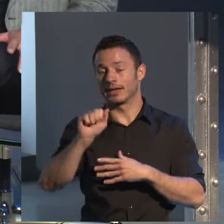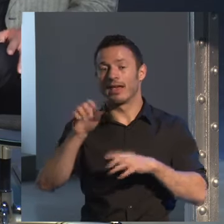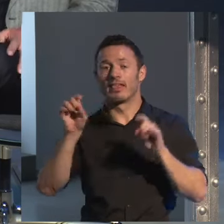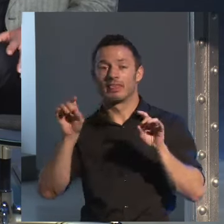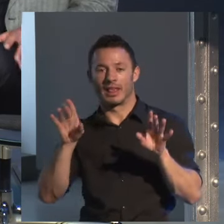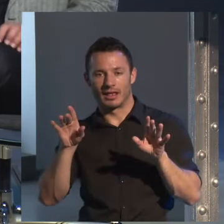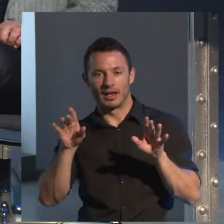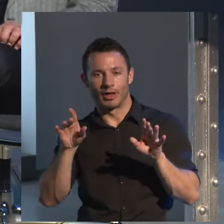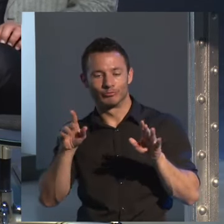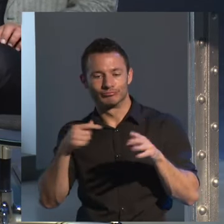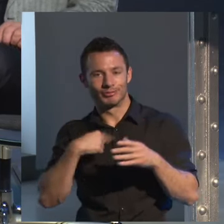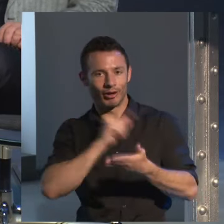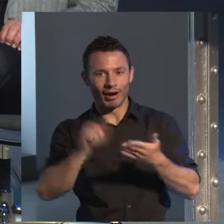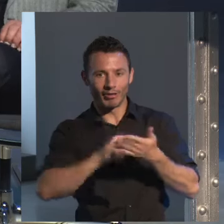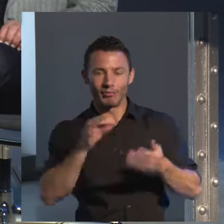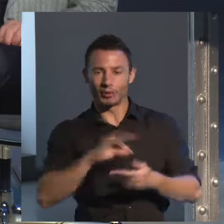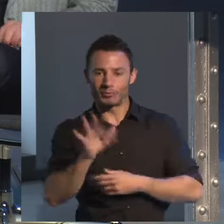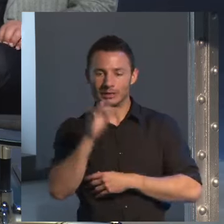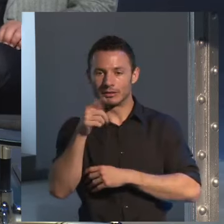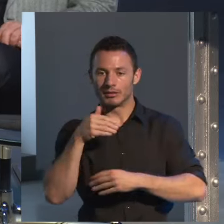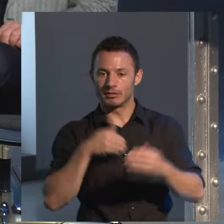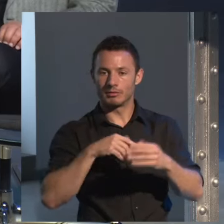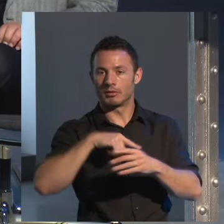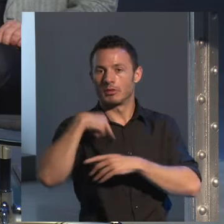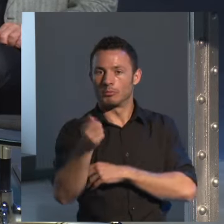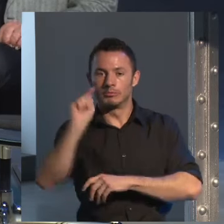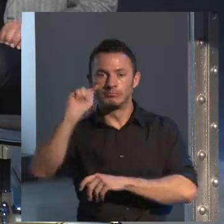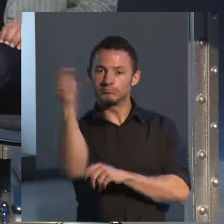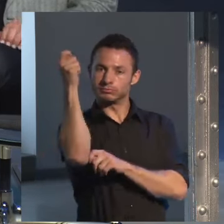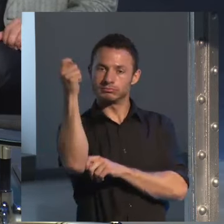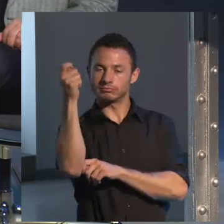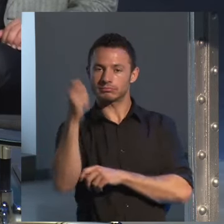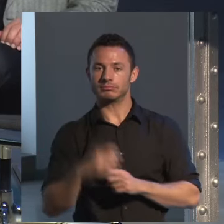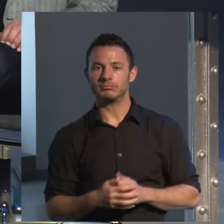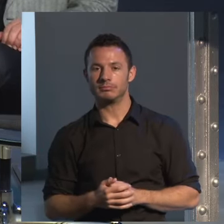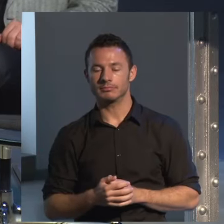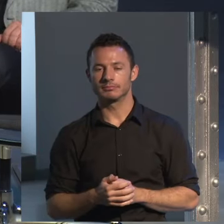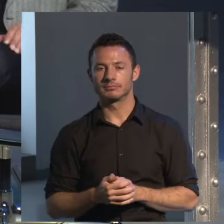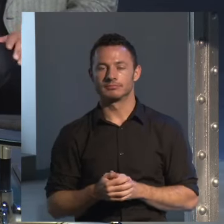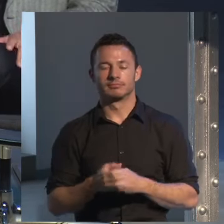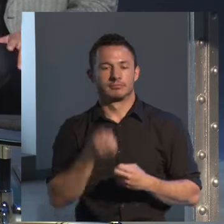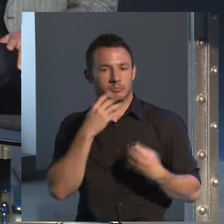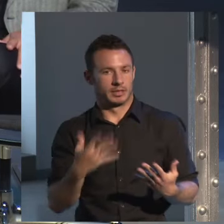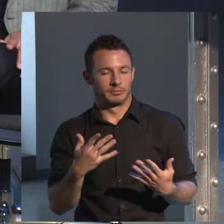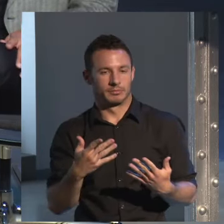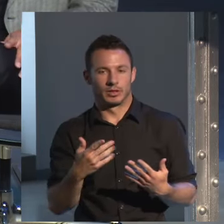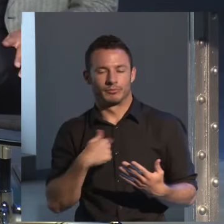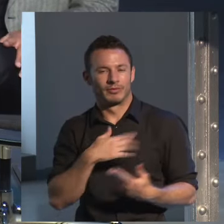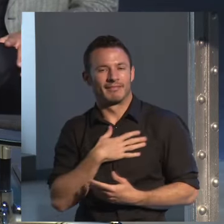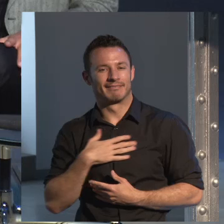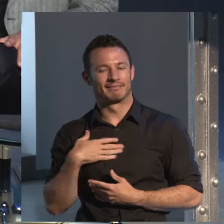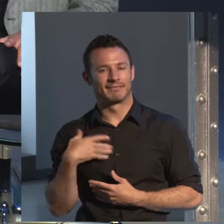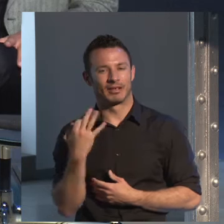gustó y tuvo éxito después, a posteriori. En cualquier caso, a que yo aspiro